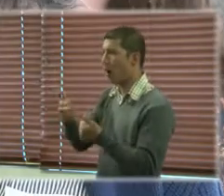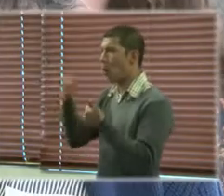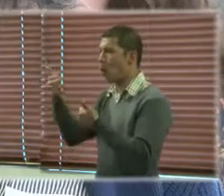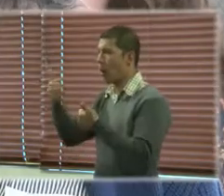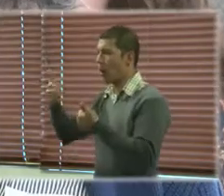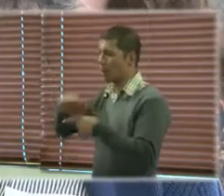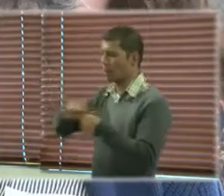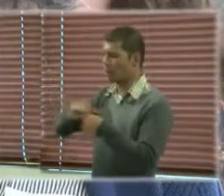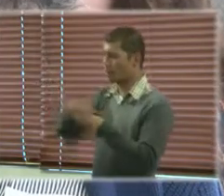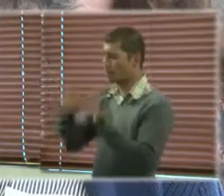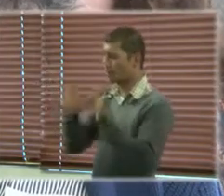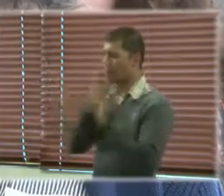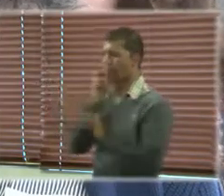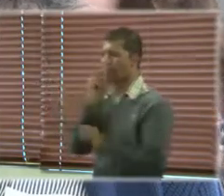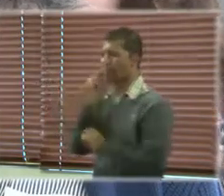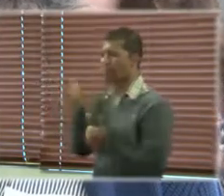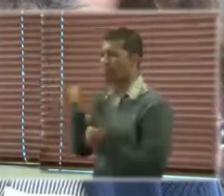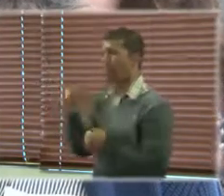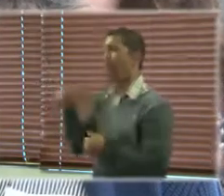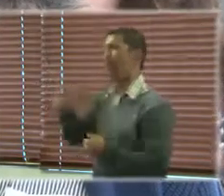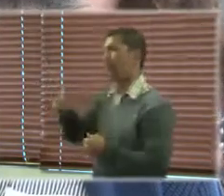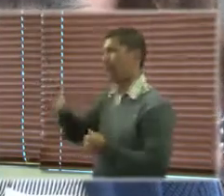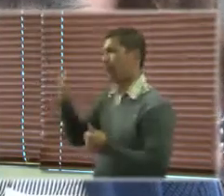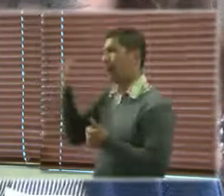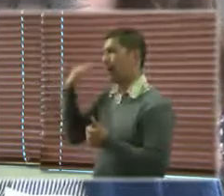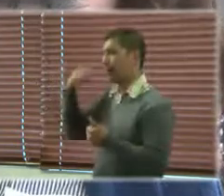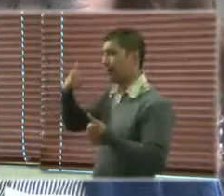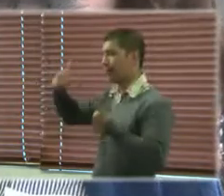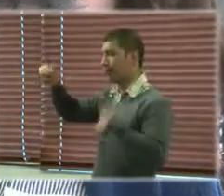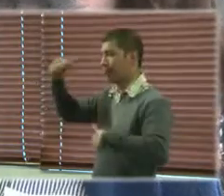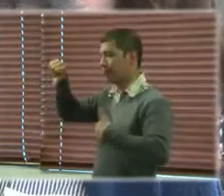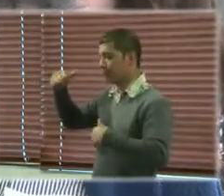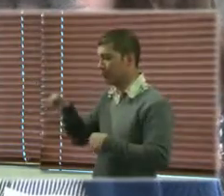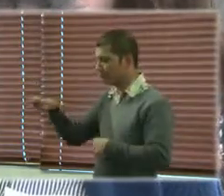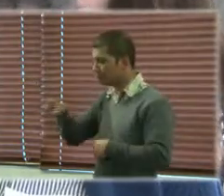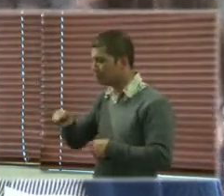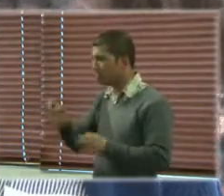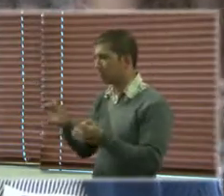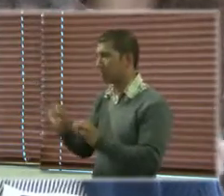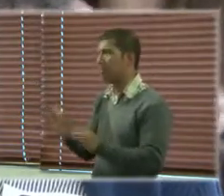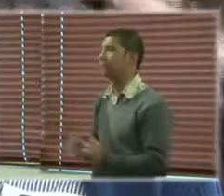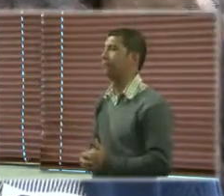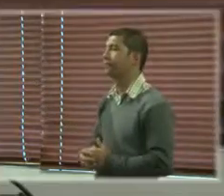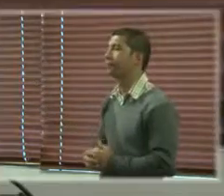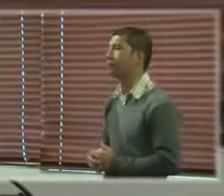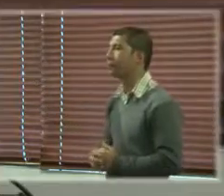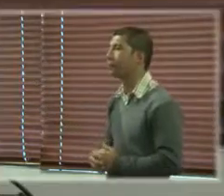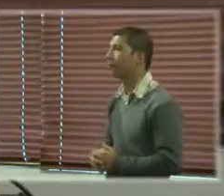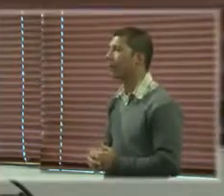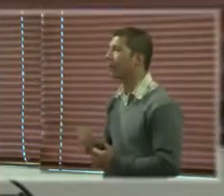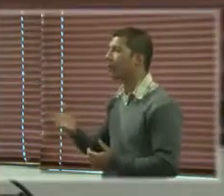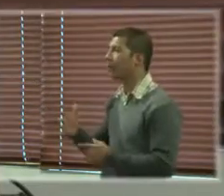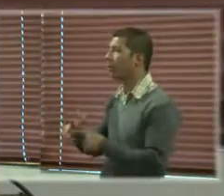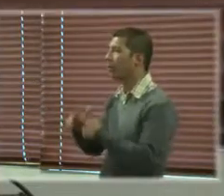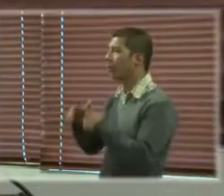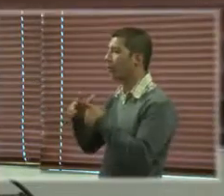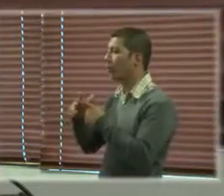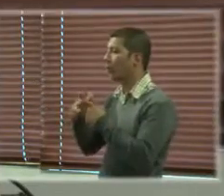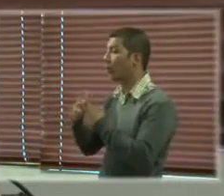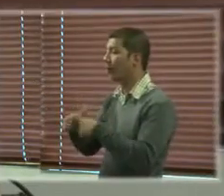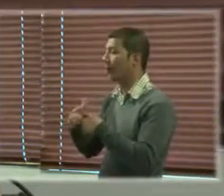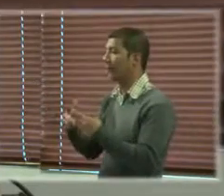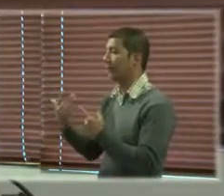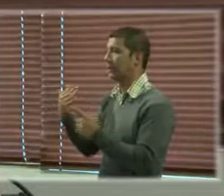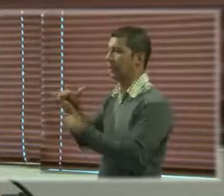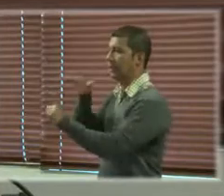buenas prácticas, el propósito es poder utilizarlas como una herramienta de incidencia